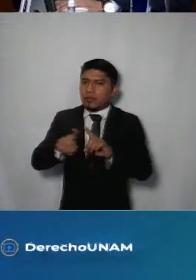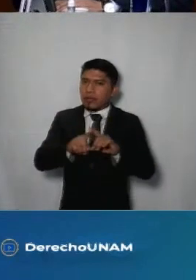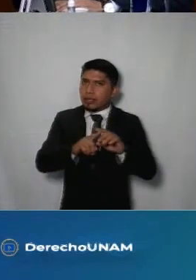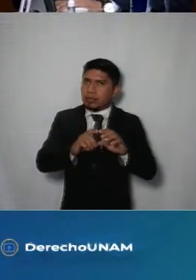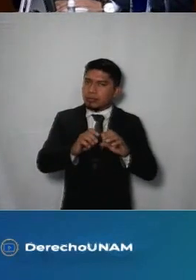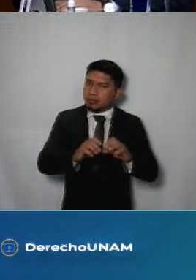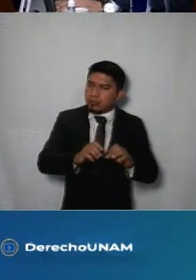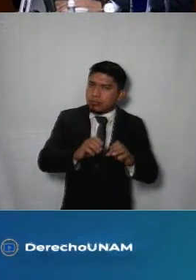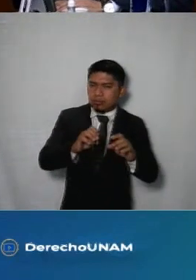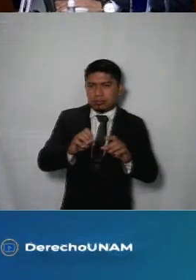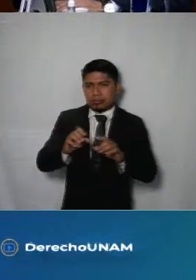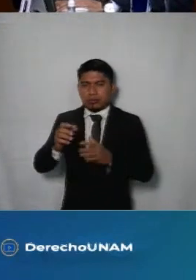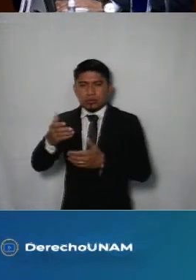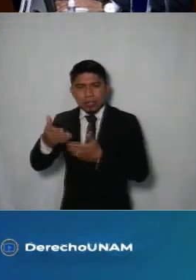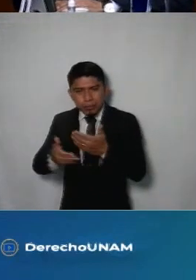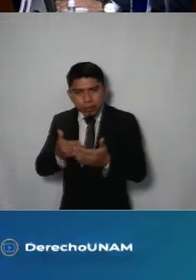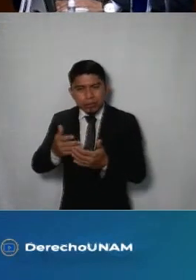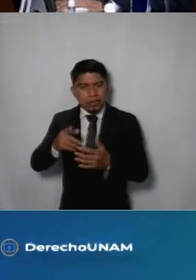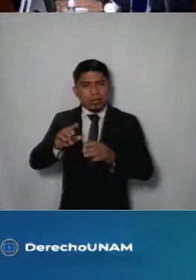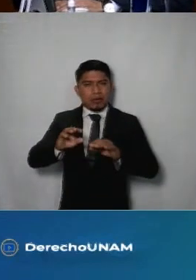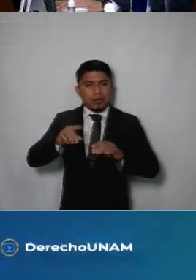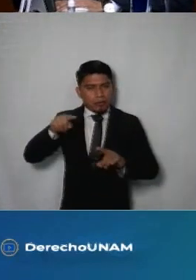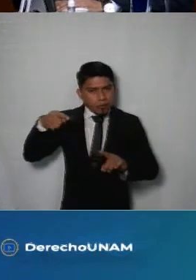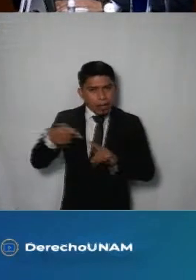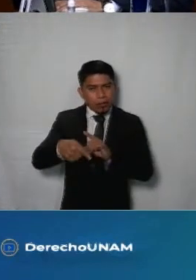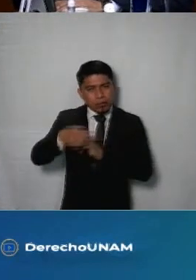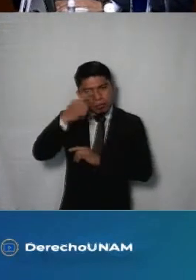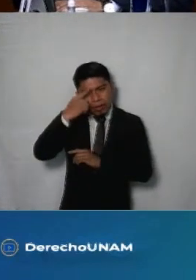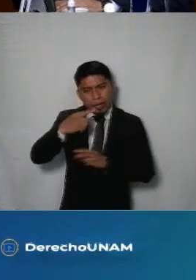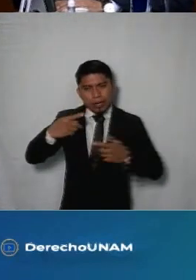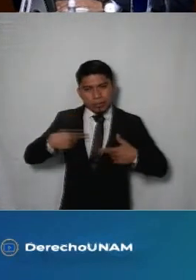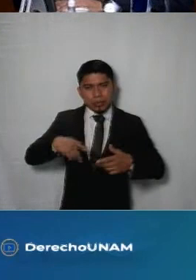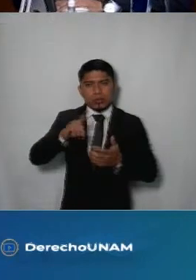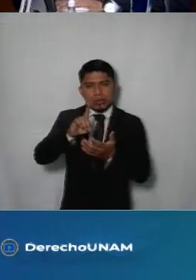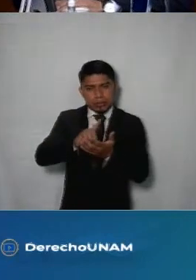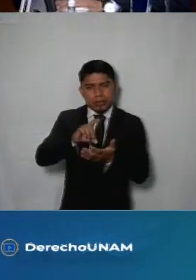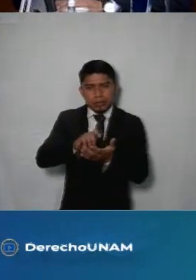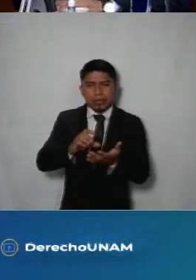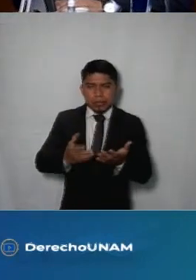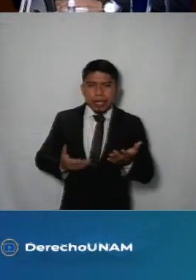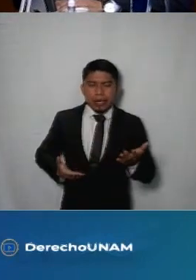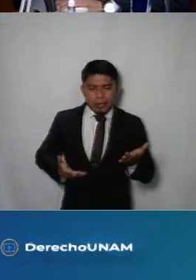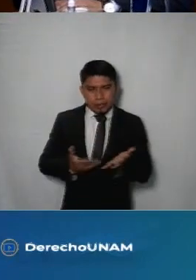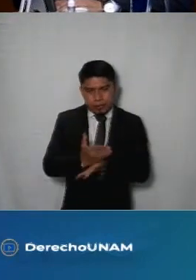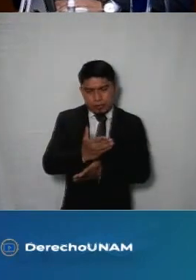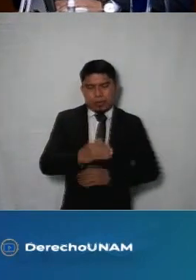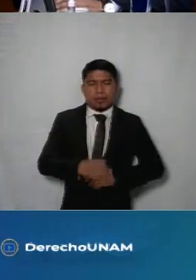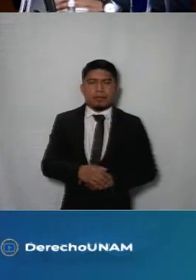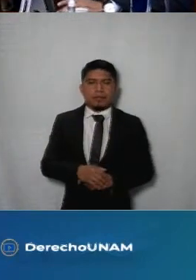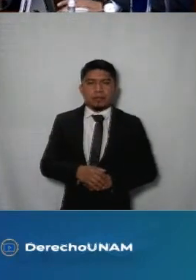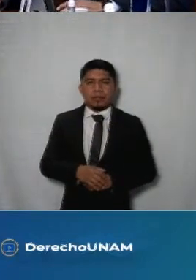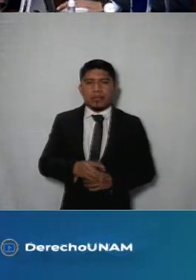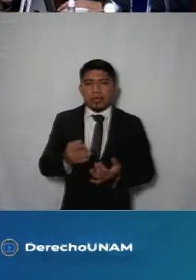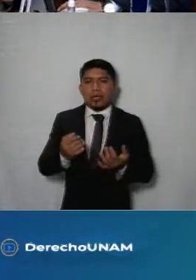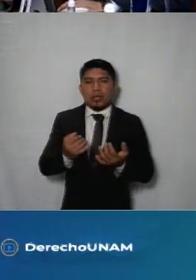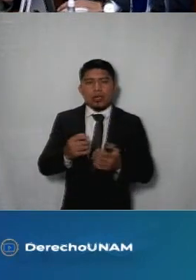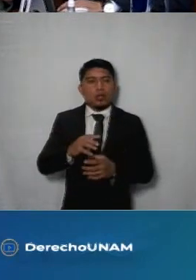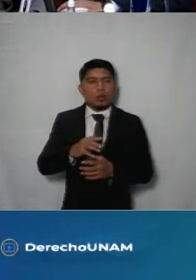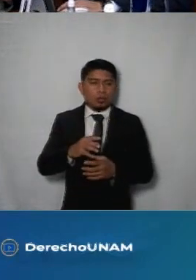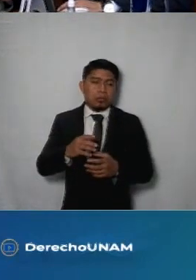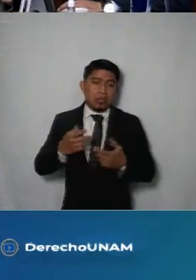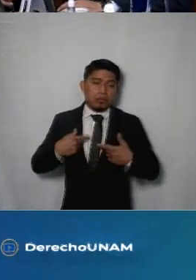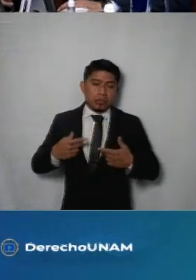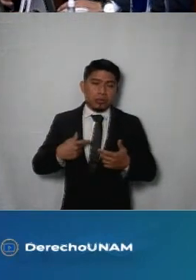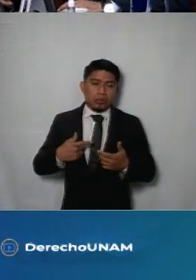infraestructura bienes y servicios estén diseñados y planeados teniendo en mente a la población en su totalidad incluidas